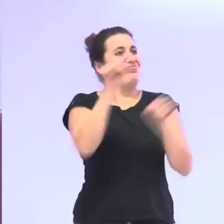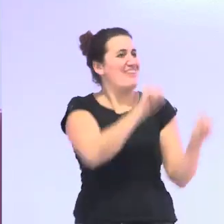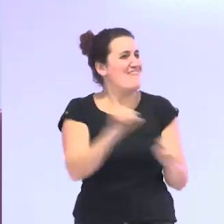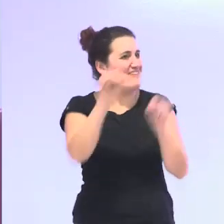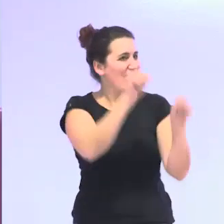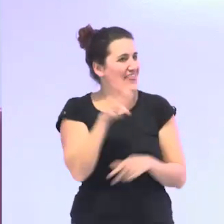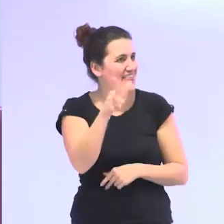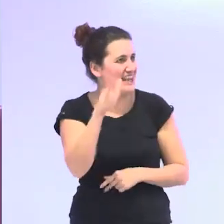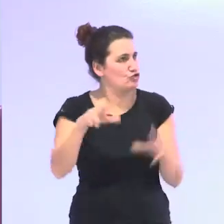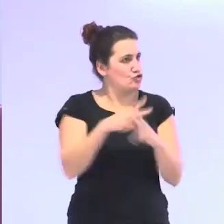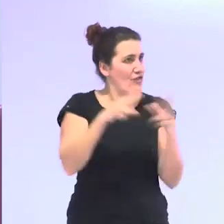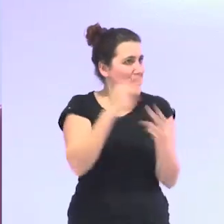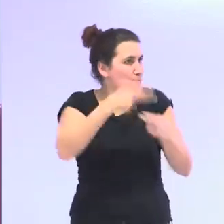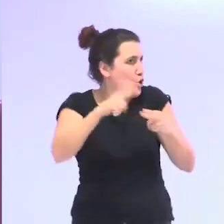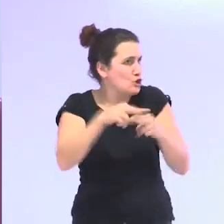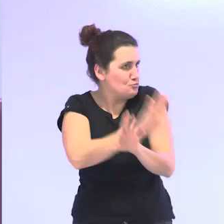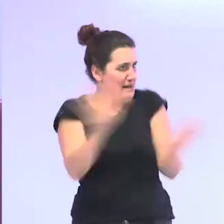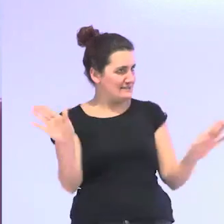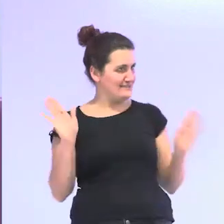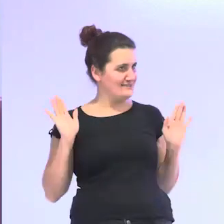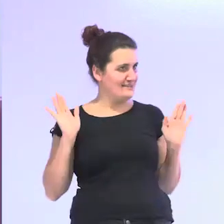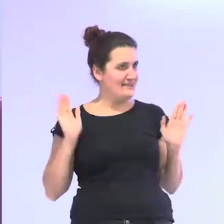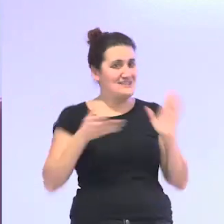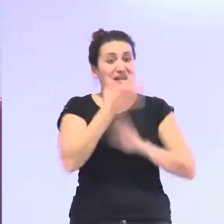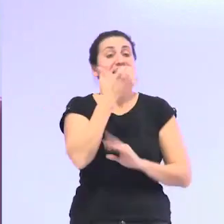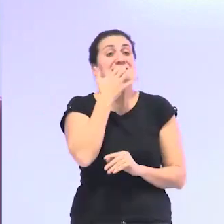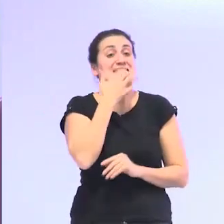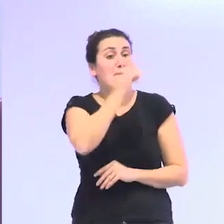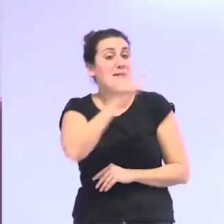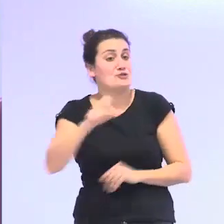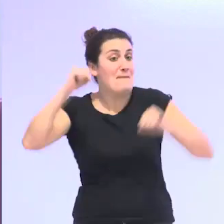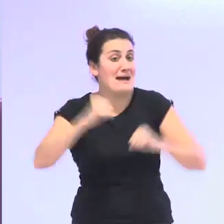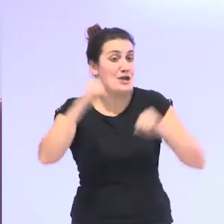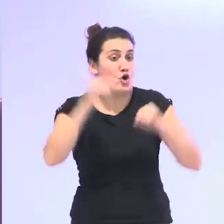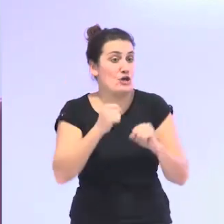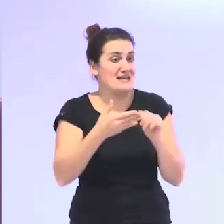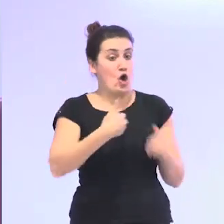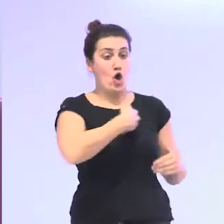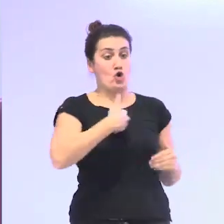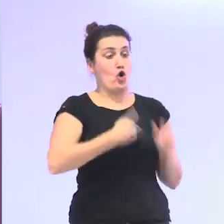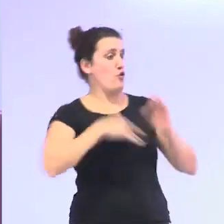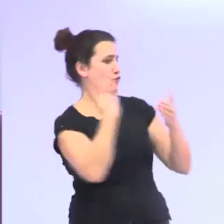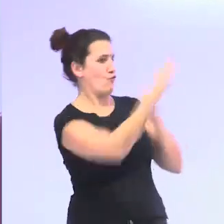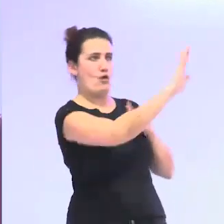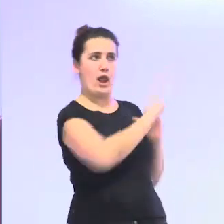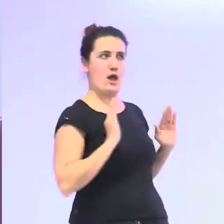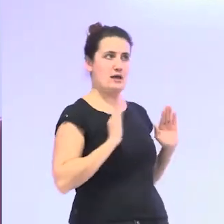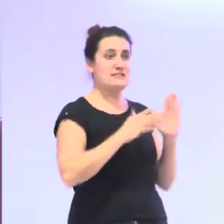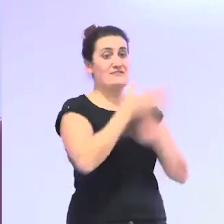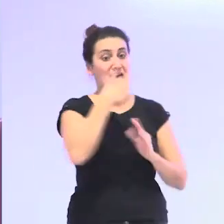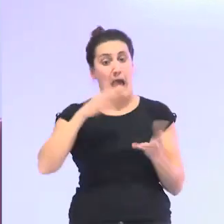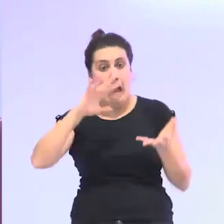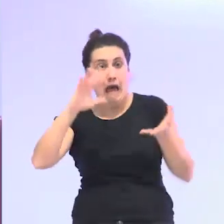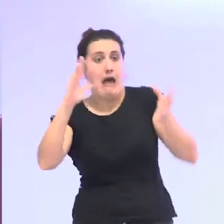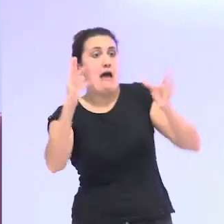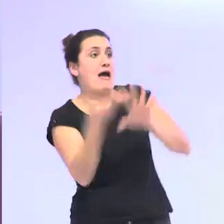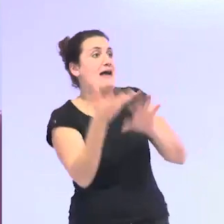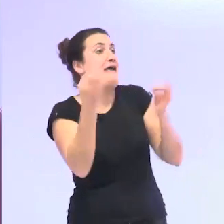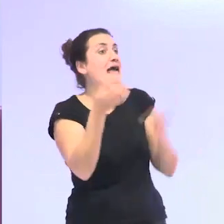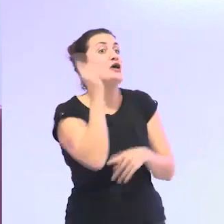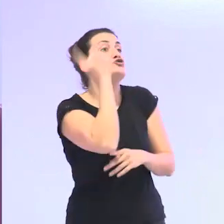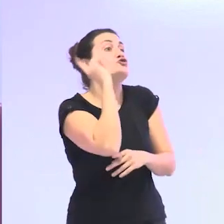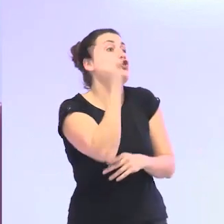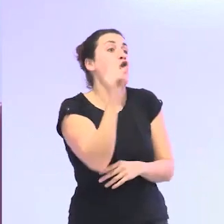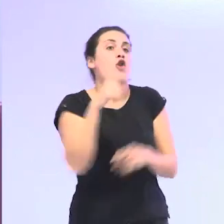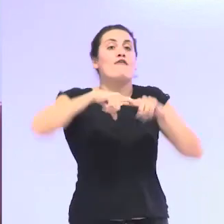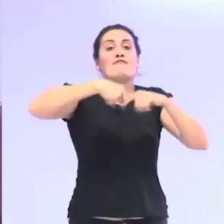políticos entonces si a las personas mayores les quitamos un rol social y político las terminamos convirtiendo solo en un